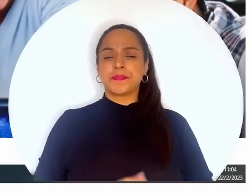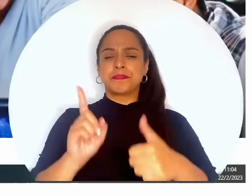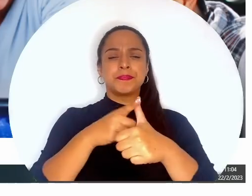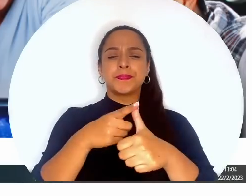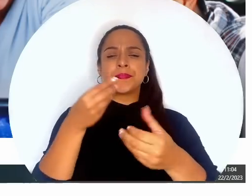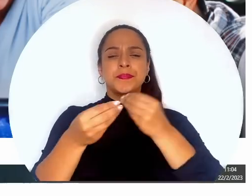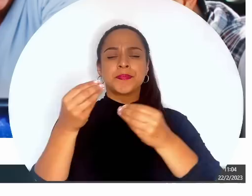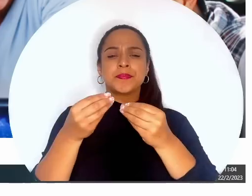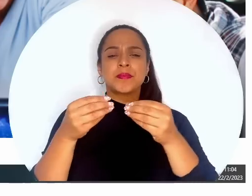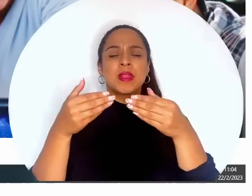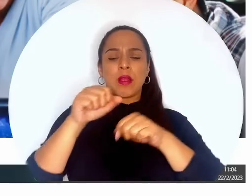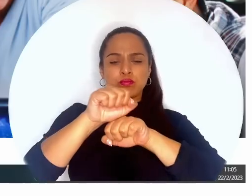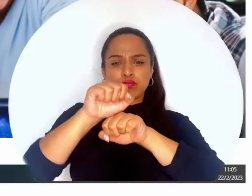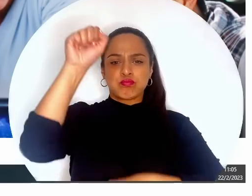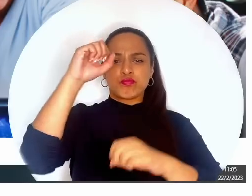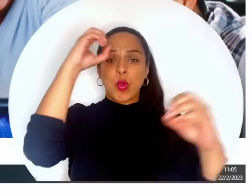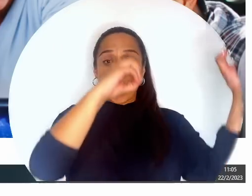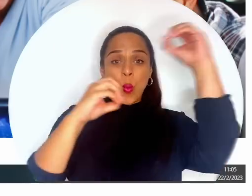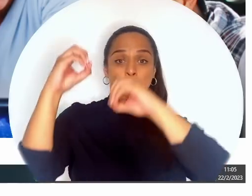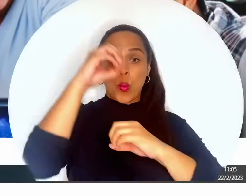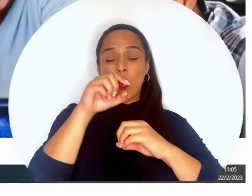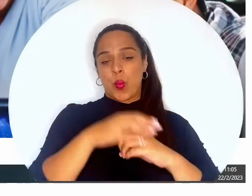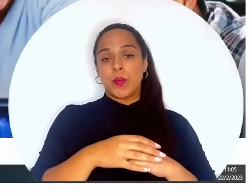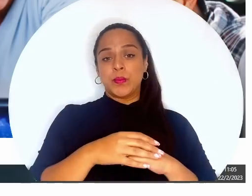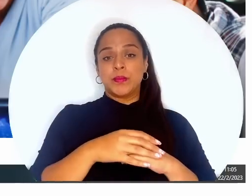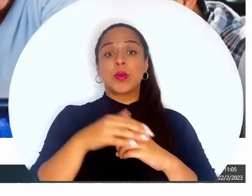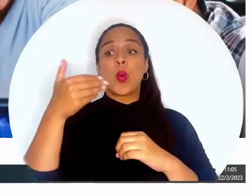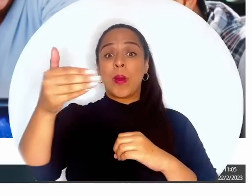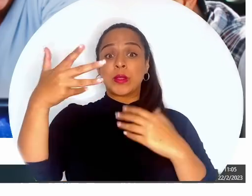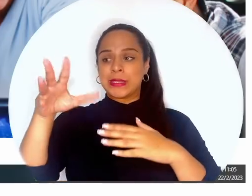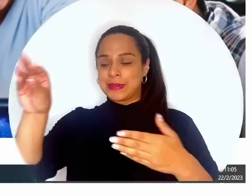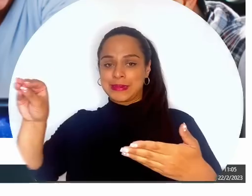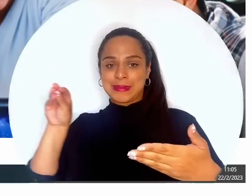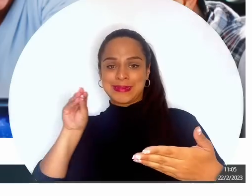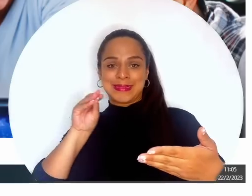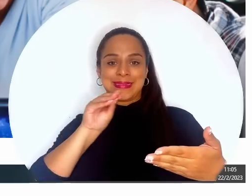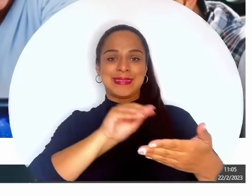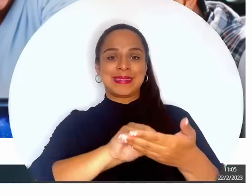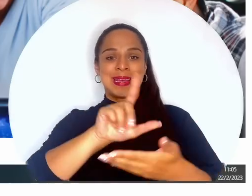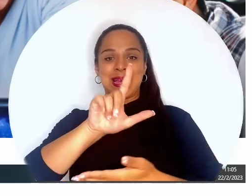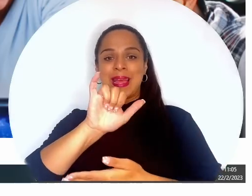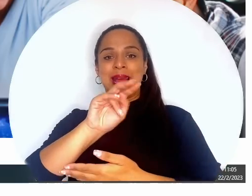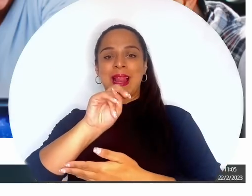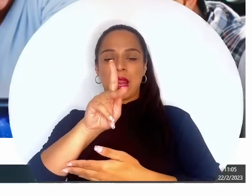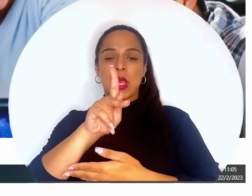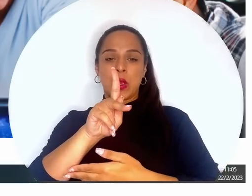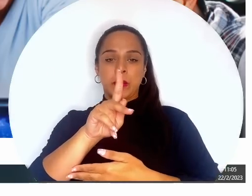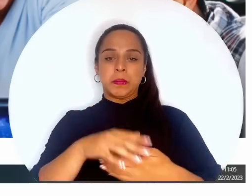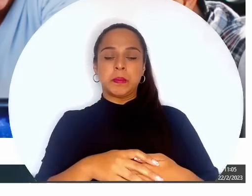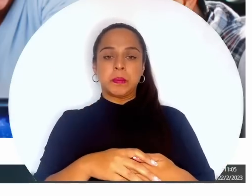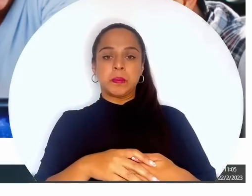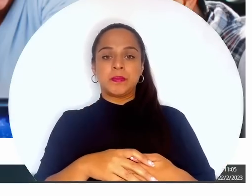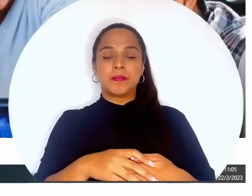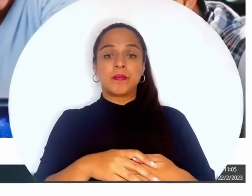preferencia. Una vez abierto el navegador, colocamos el link del sitio web en el navegador. Cuando